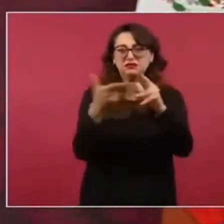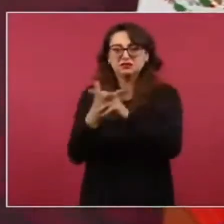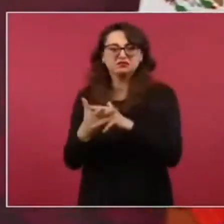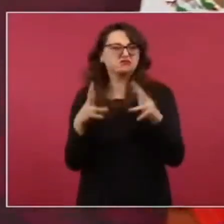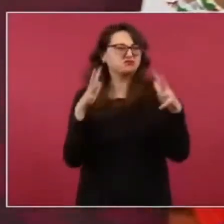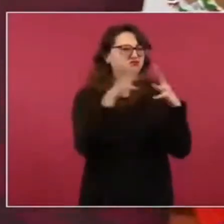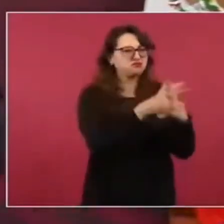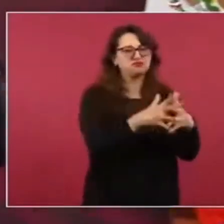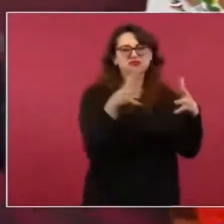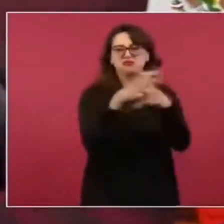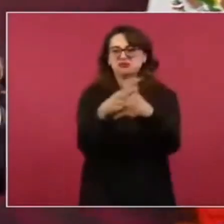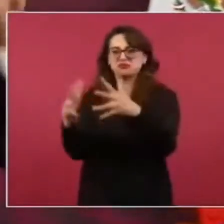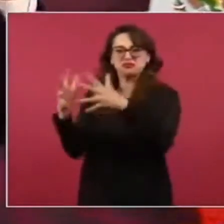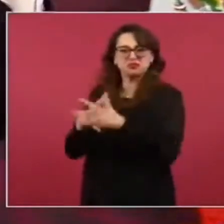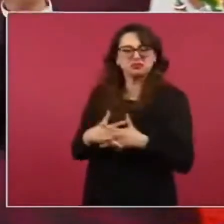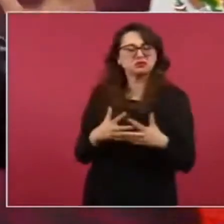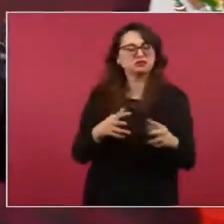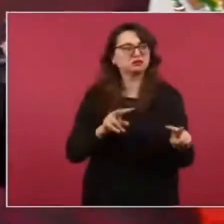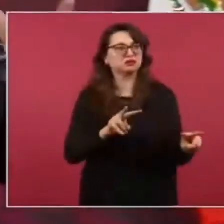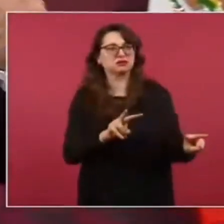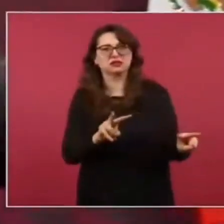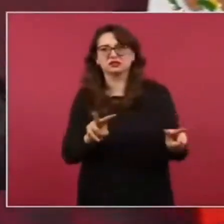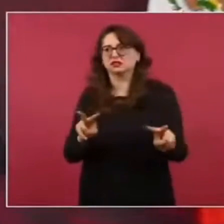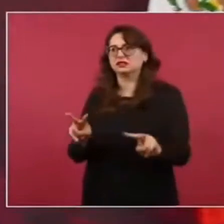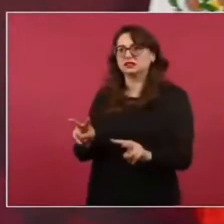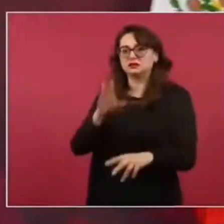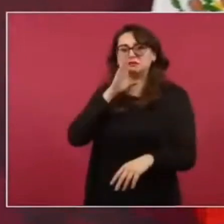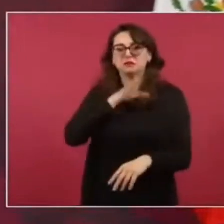el caso de Guanajuato es eso,